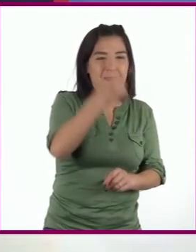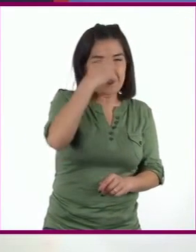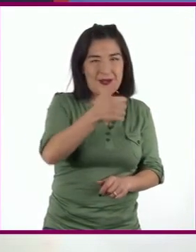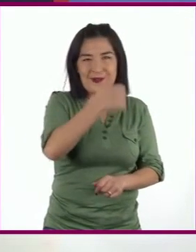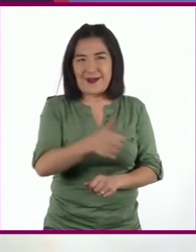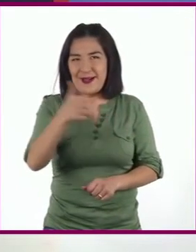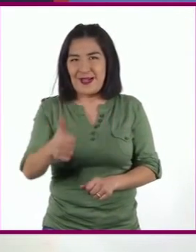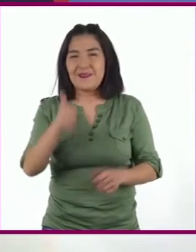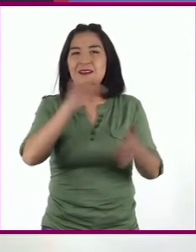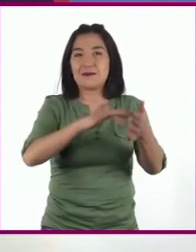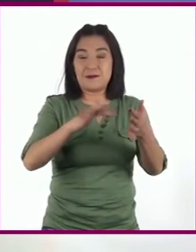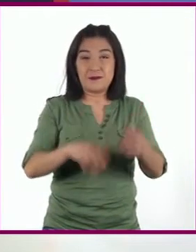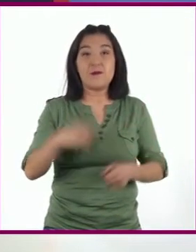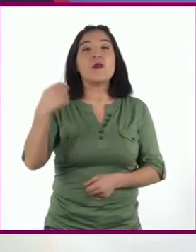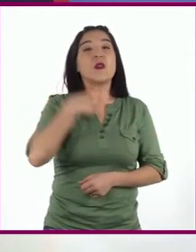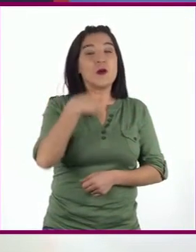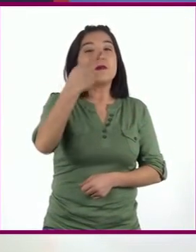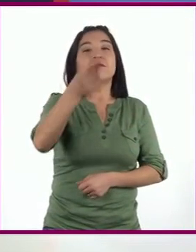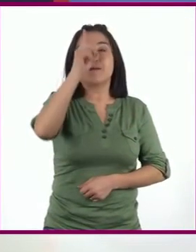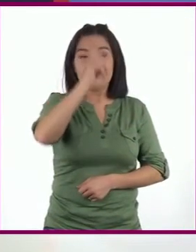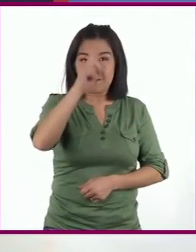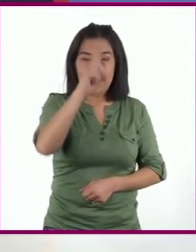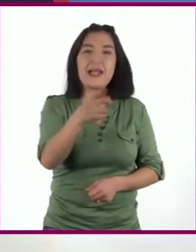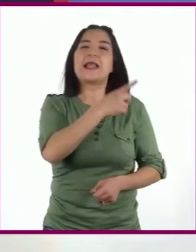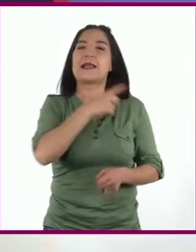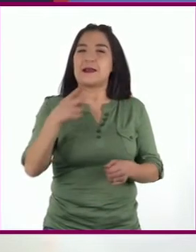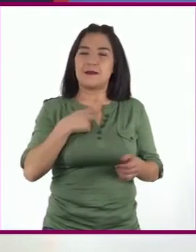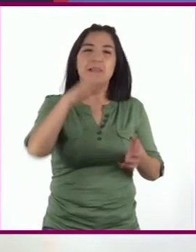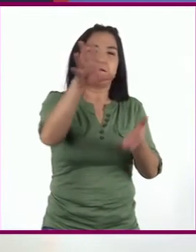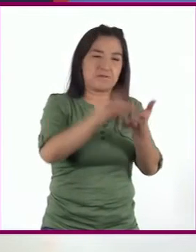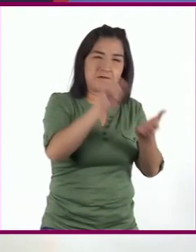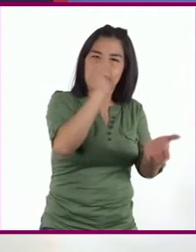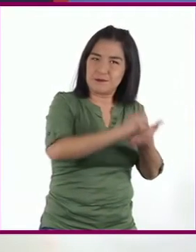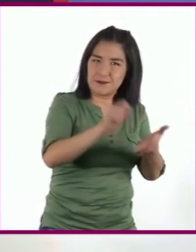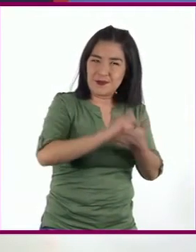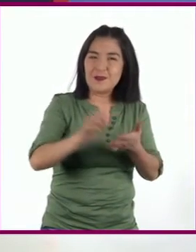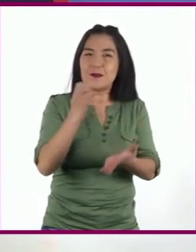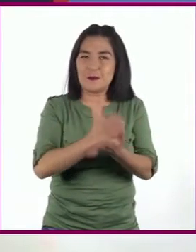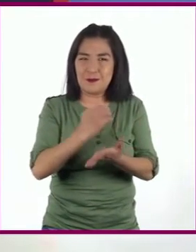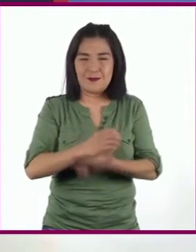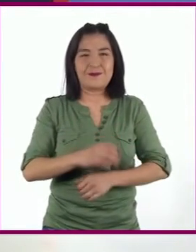de texto Les recomendamos tomar nota en su cuaderno